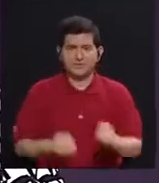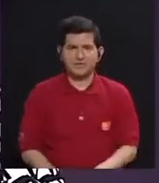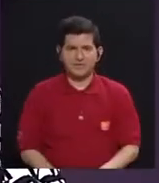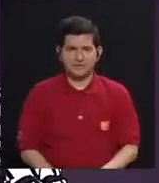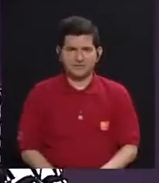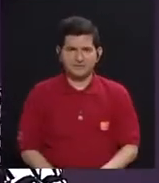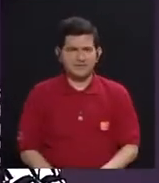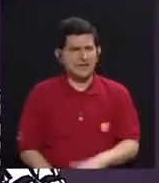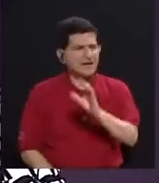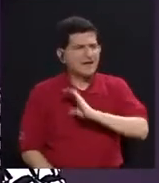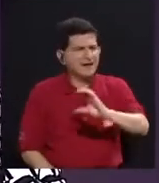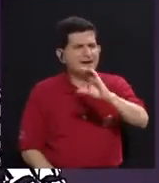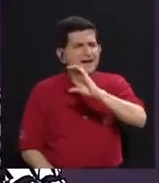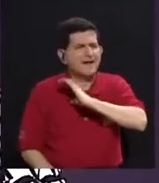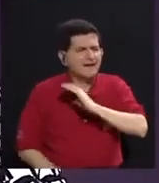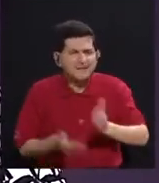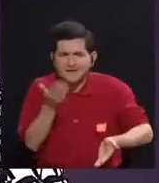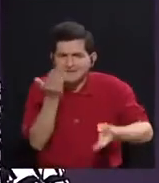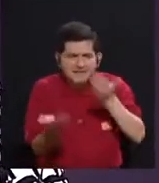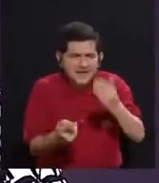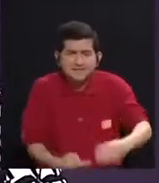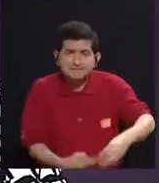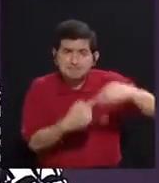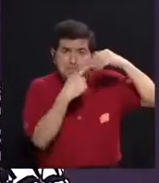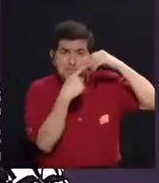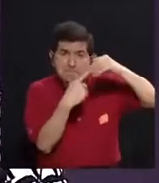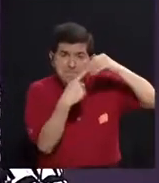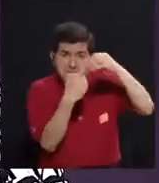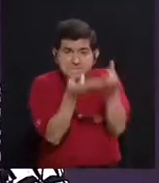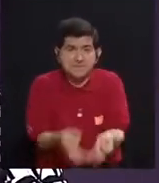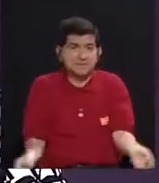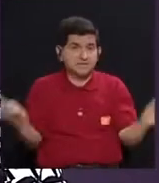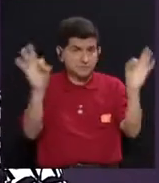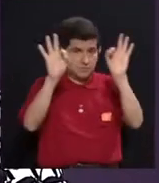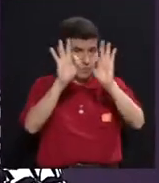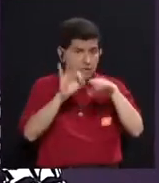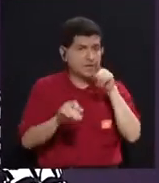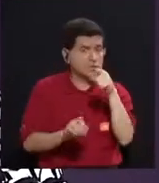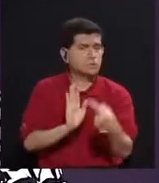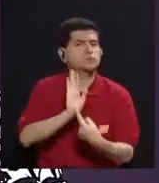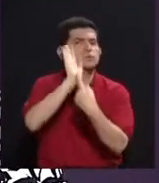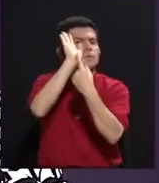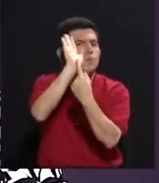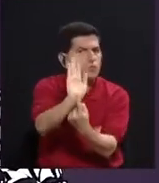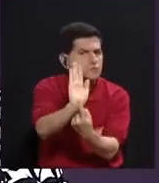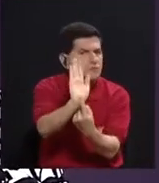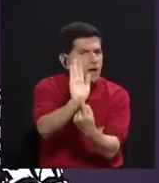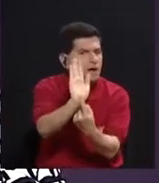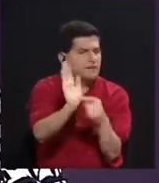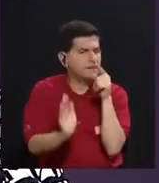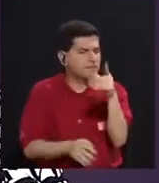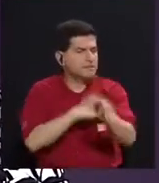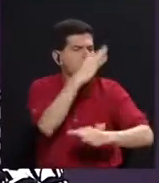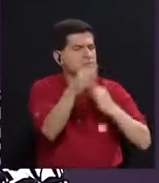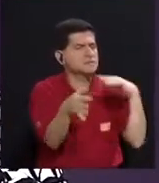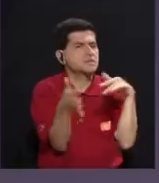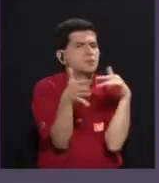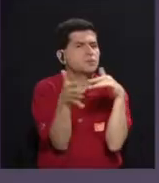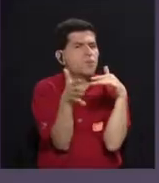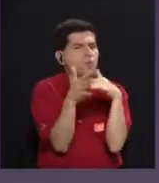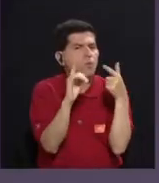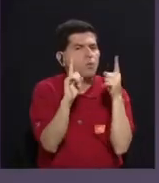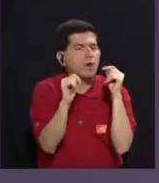¿cuál serían los aspectos más principales, más importantes que vos rescatarías de este tipo de estudio?